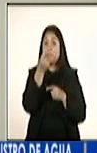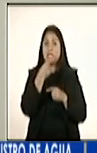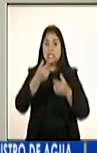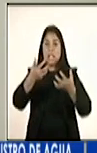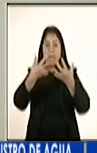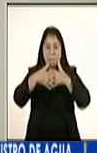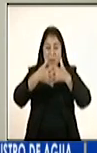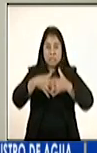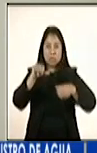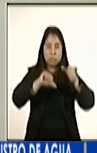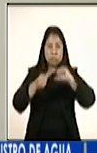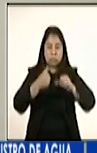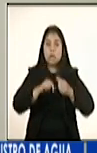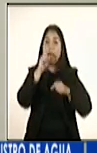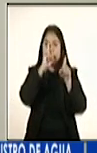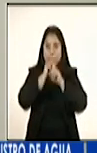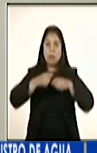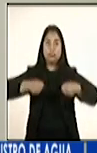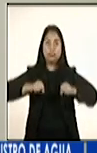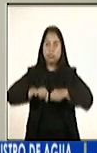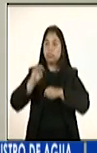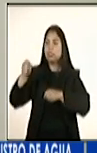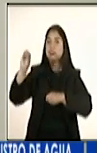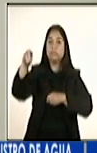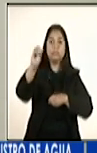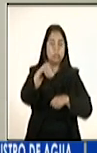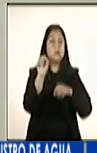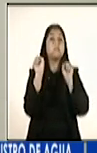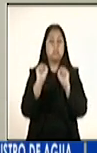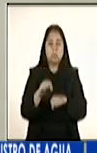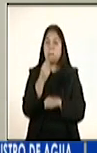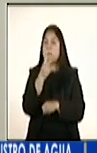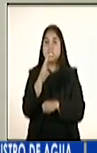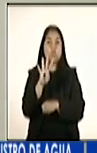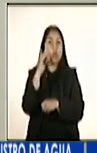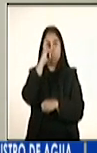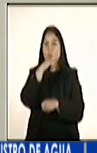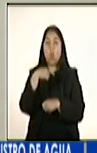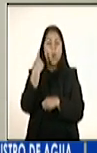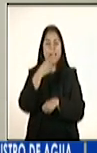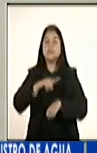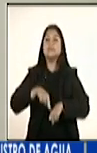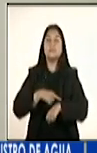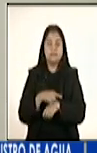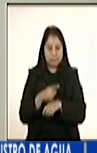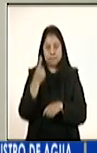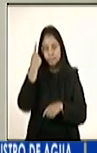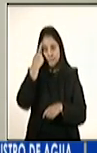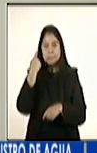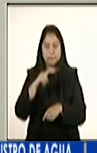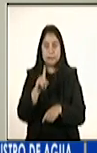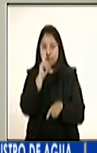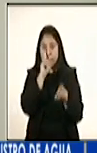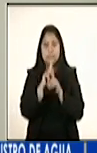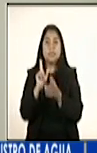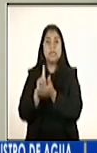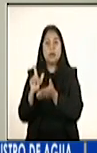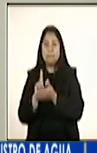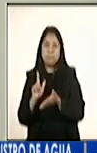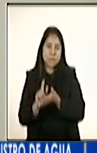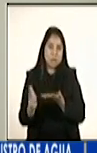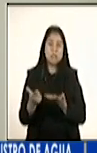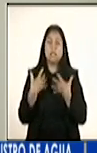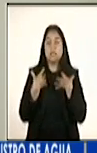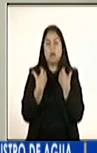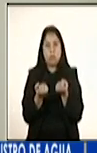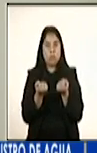con el servicio a domicilio que podrá ser prestado las 24 horas del día. La industria de productos para la higiene de